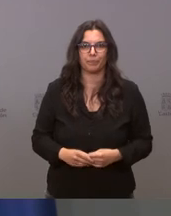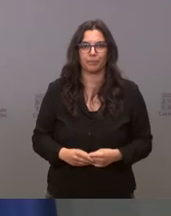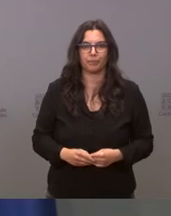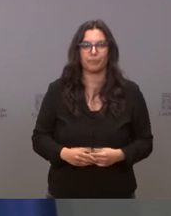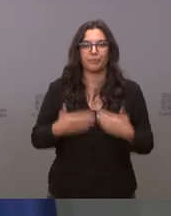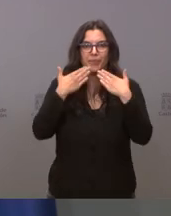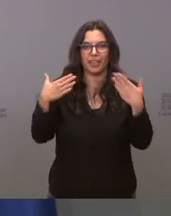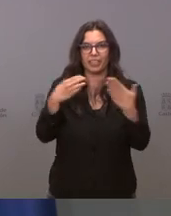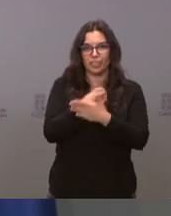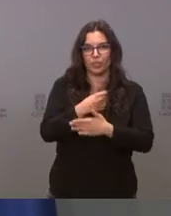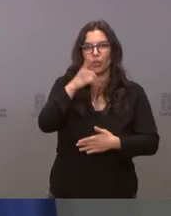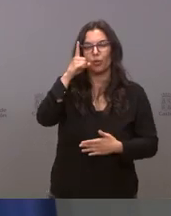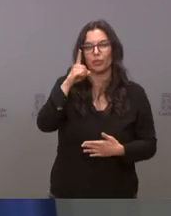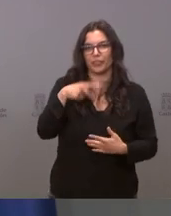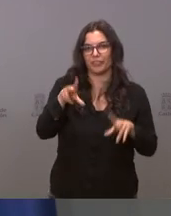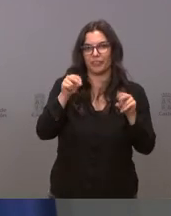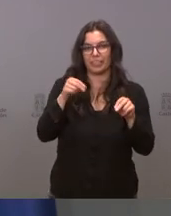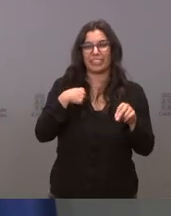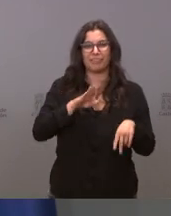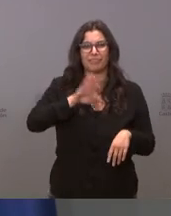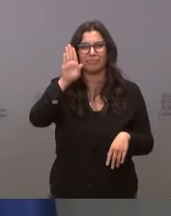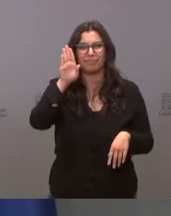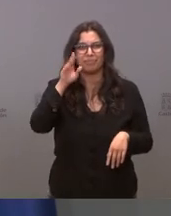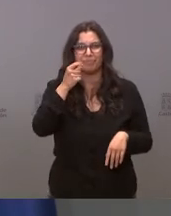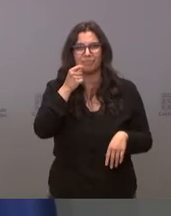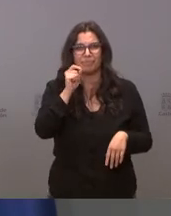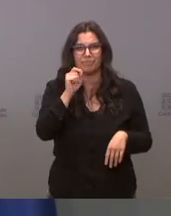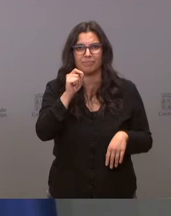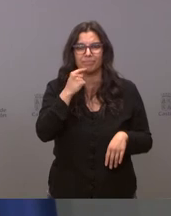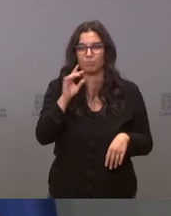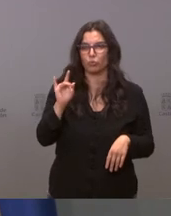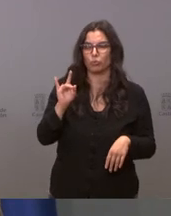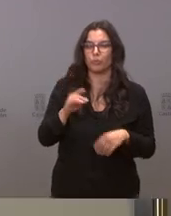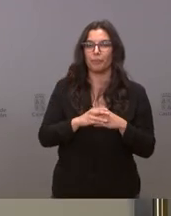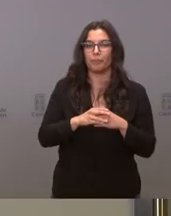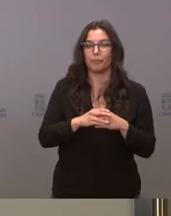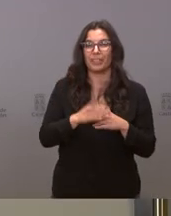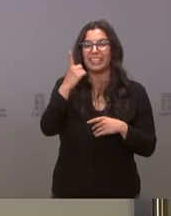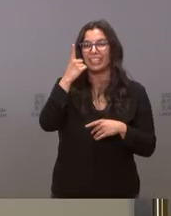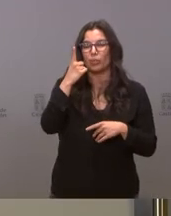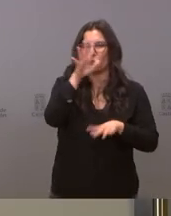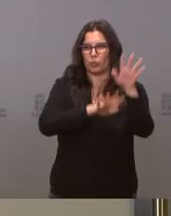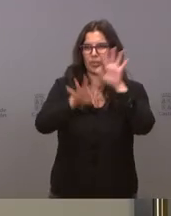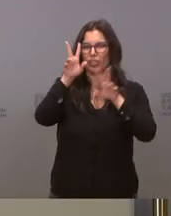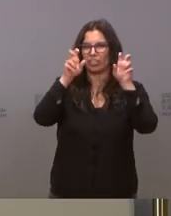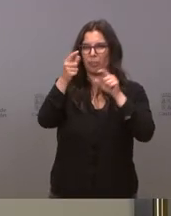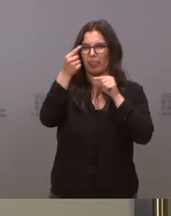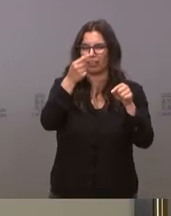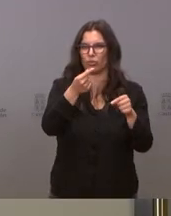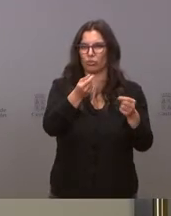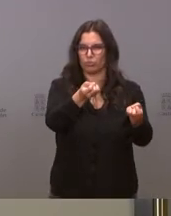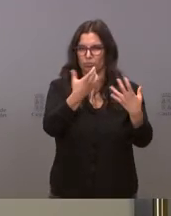gracias a todos terminamos aquí sí sí por supuesto a ver es que tengo un lío con los datos que ha dado